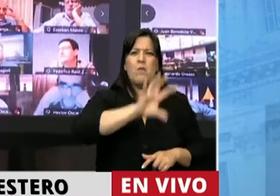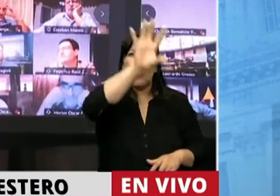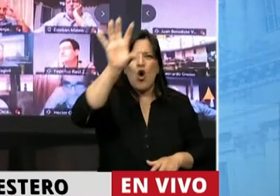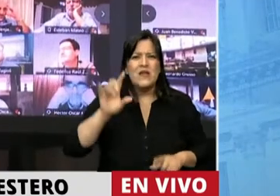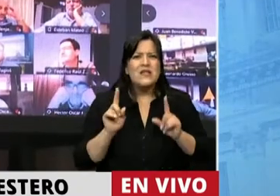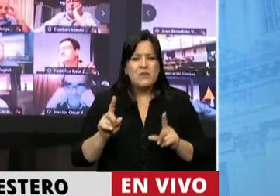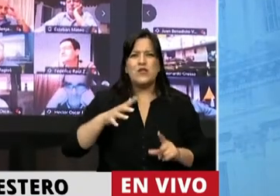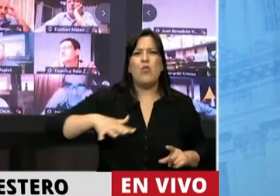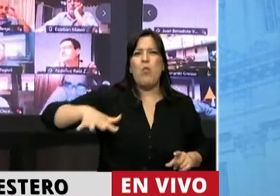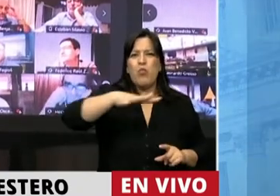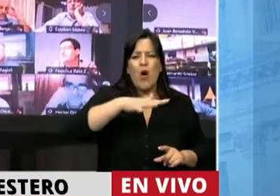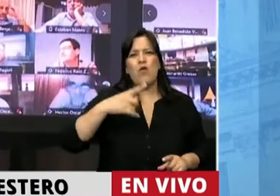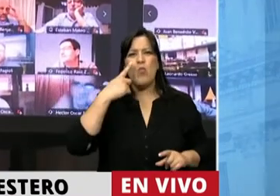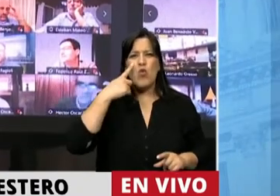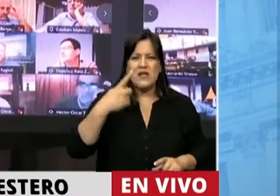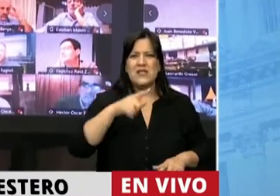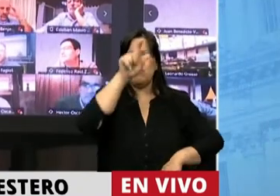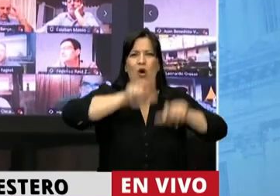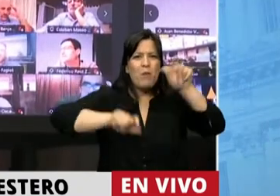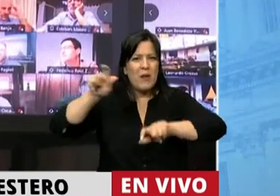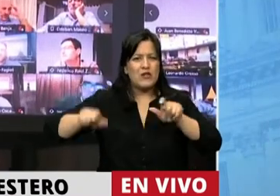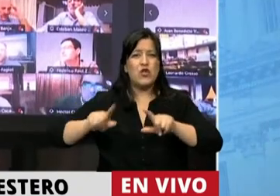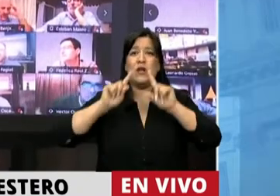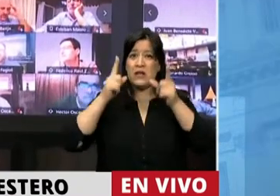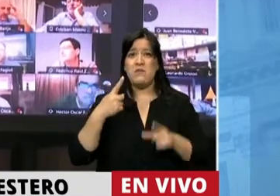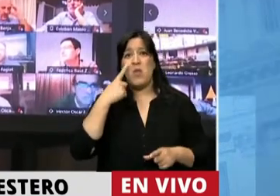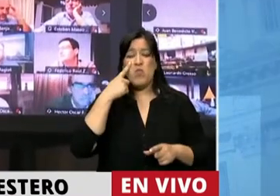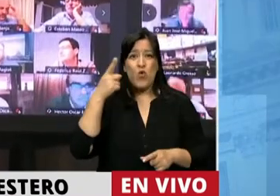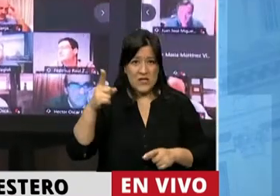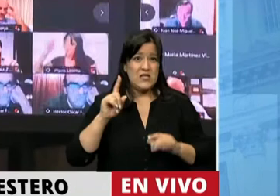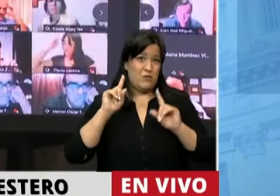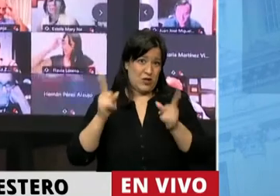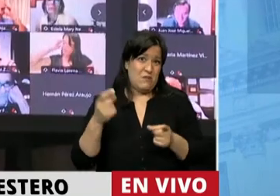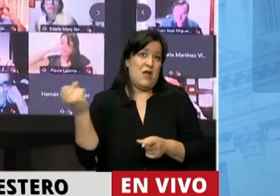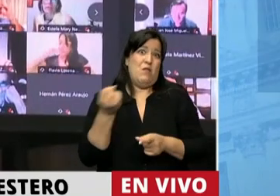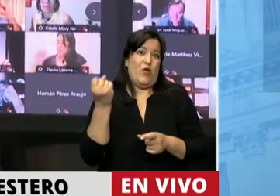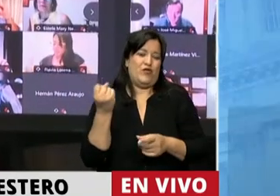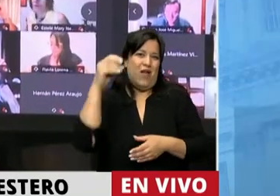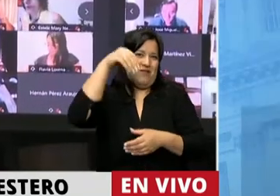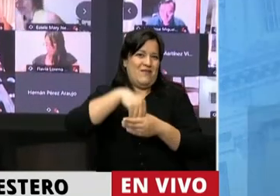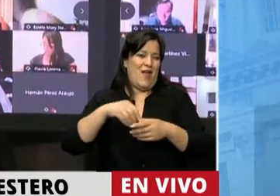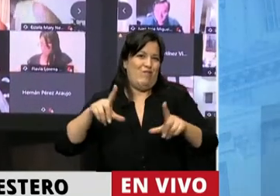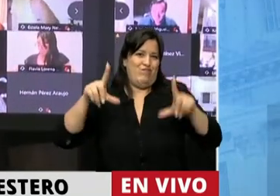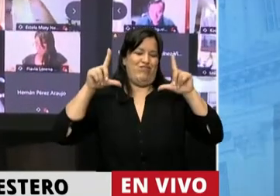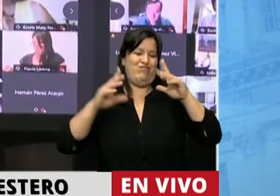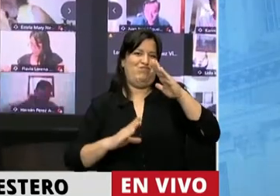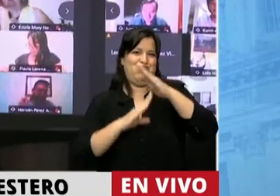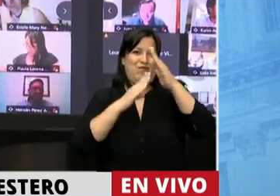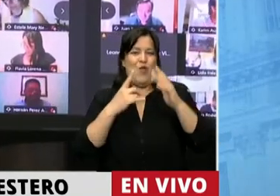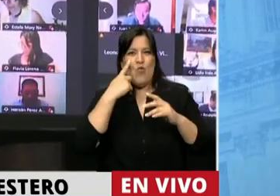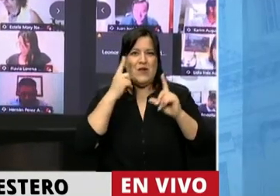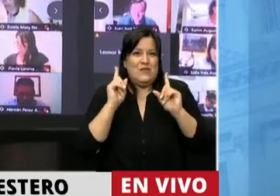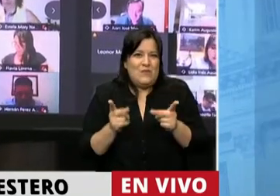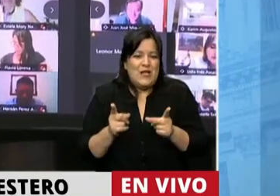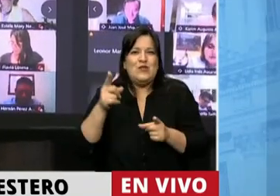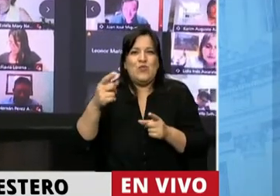el pueblo de cada uno de los municipios, porque son los municipios también los que van a tomar protagonismo especial, los que van, en definitiva,